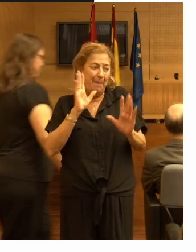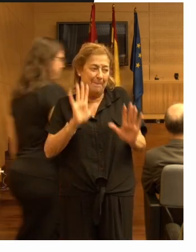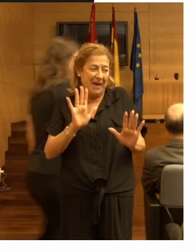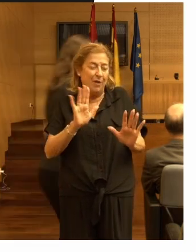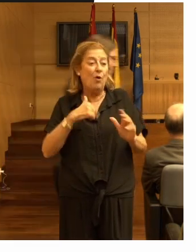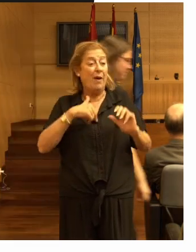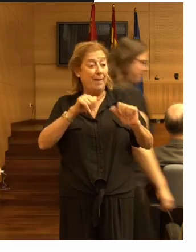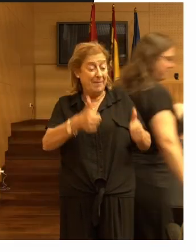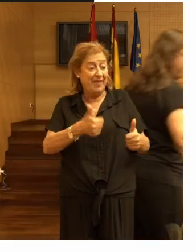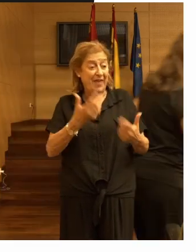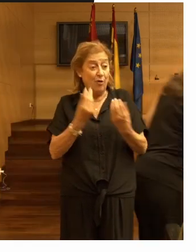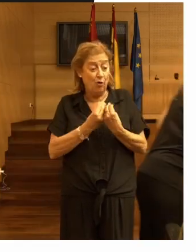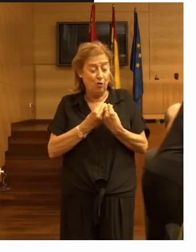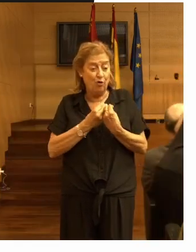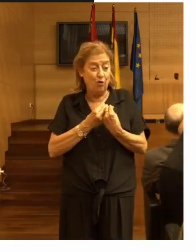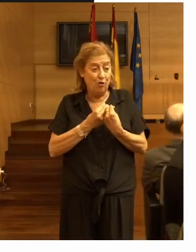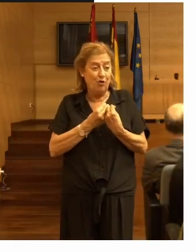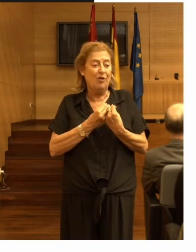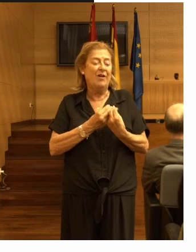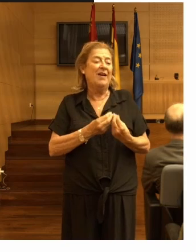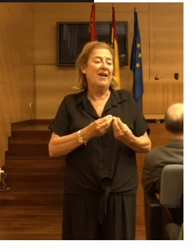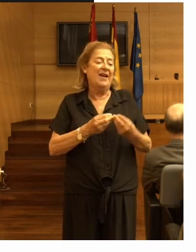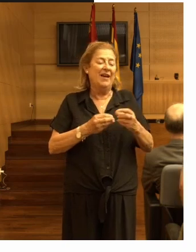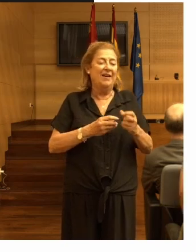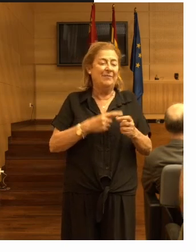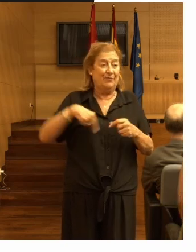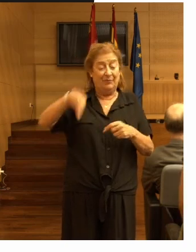empieza con las instituciones